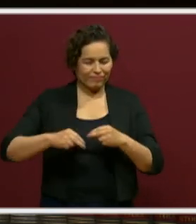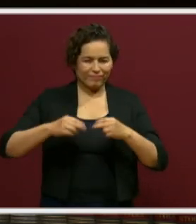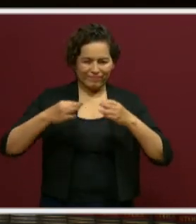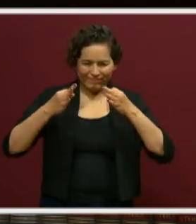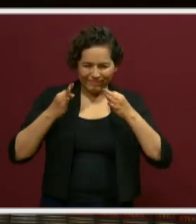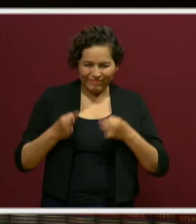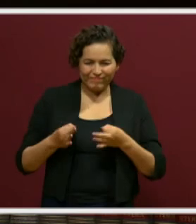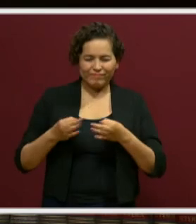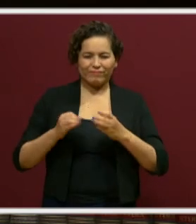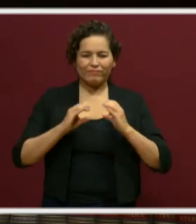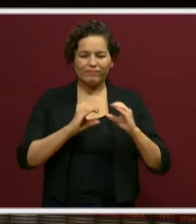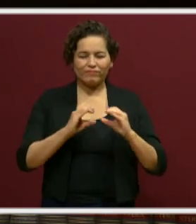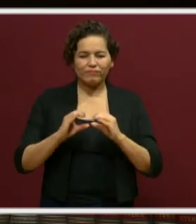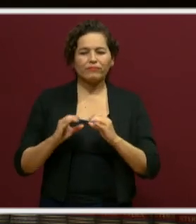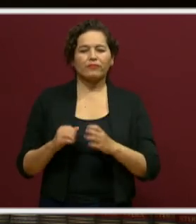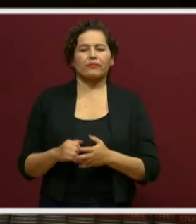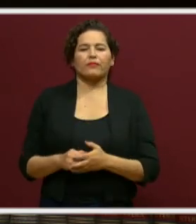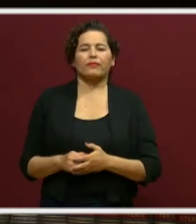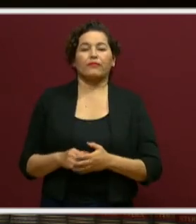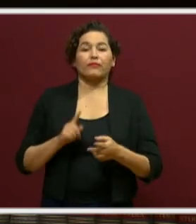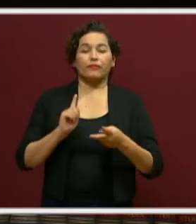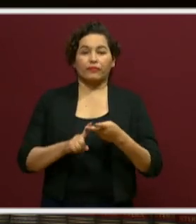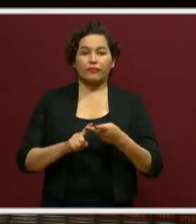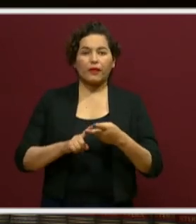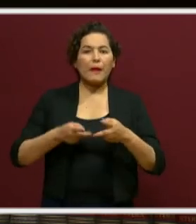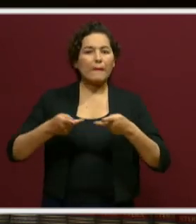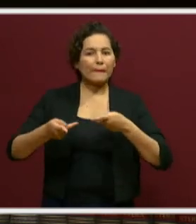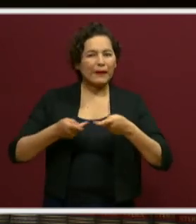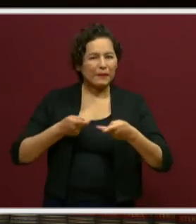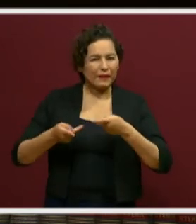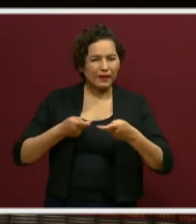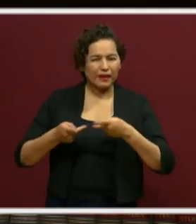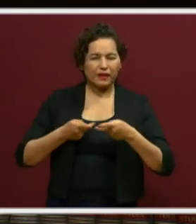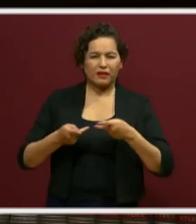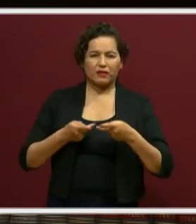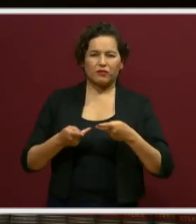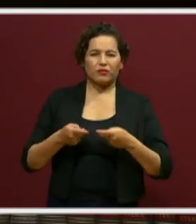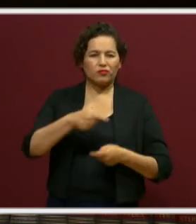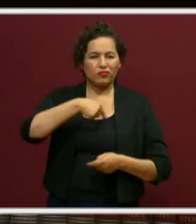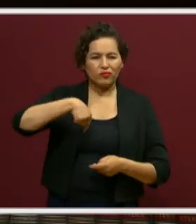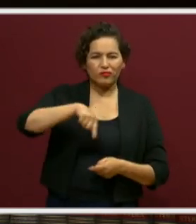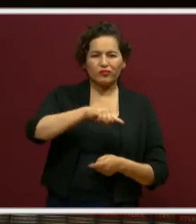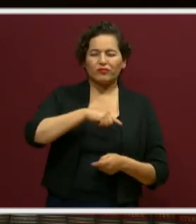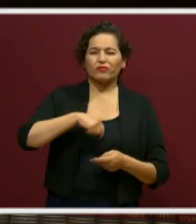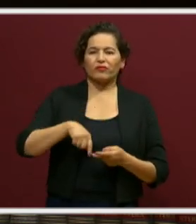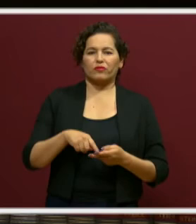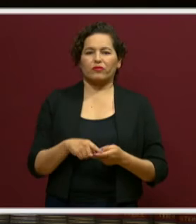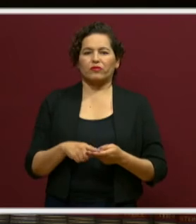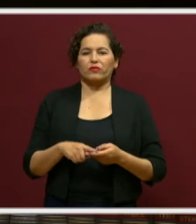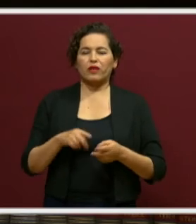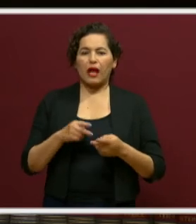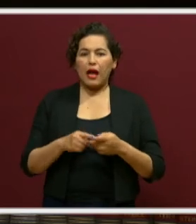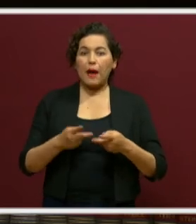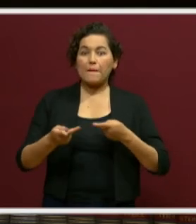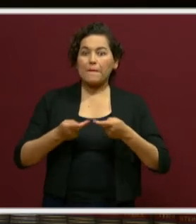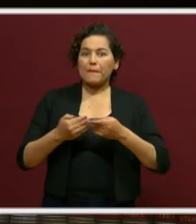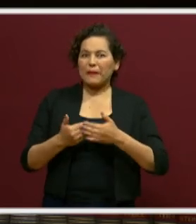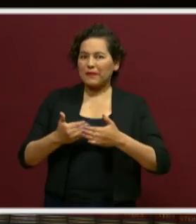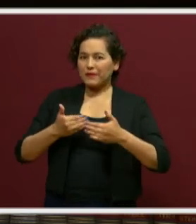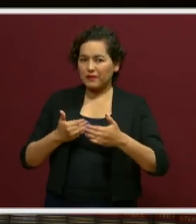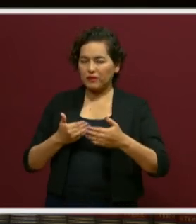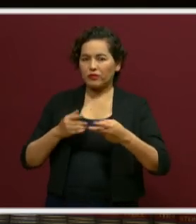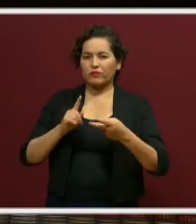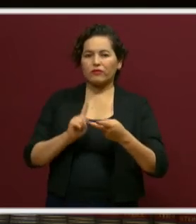Segundo, prepararnos. La clave para el regreso presencial seguro tiene que ver con la prevención, la